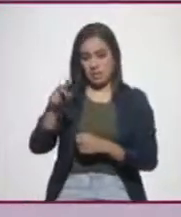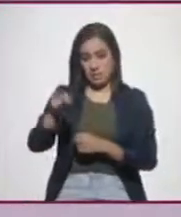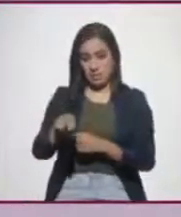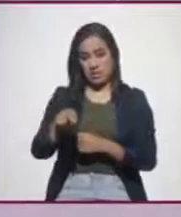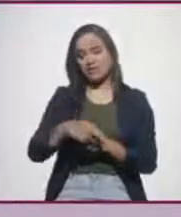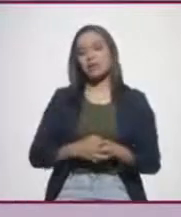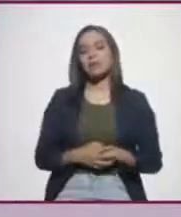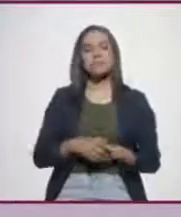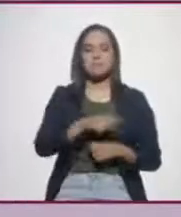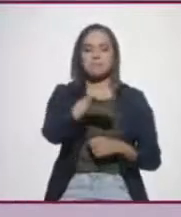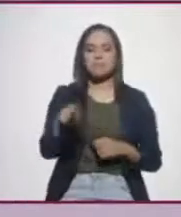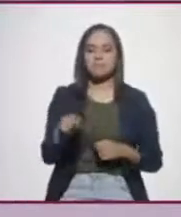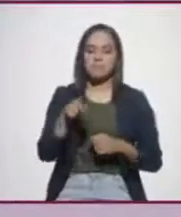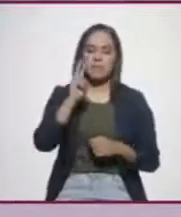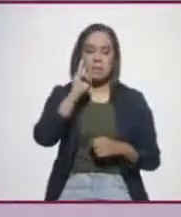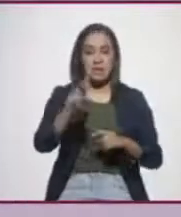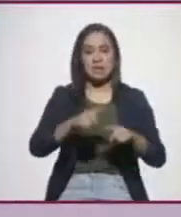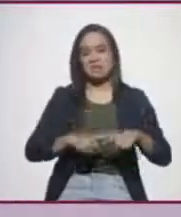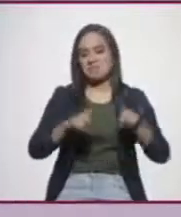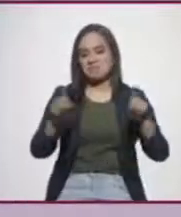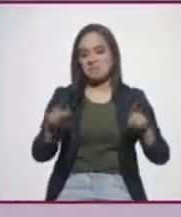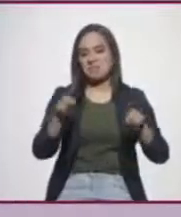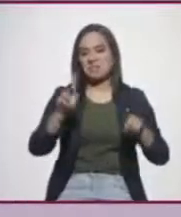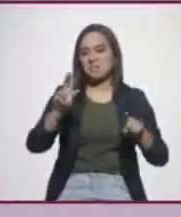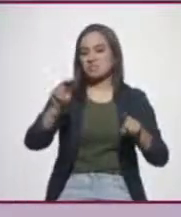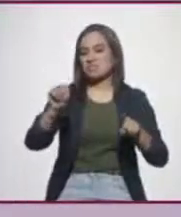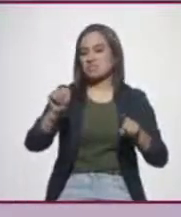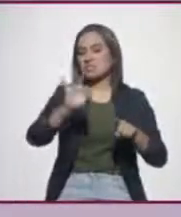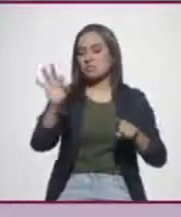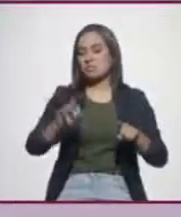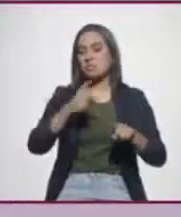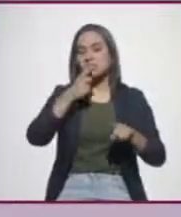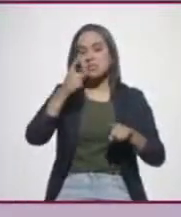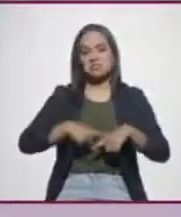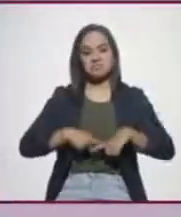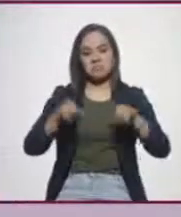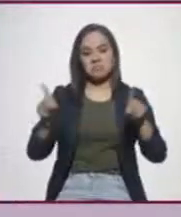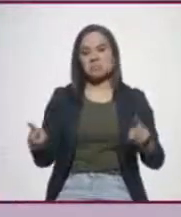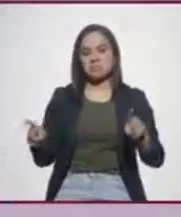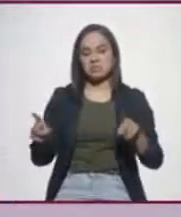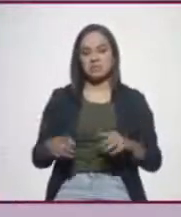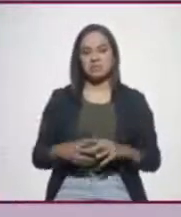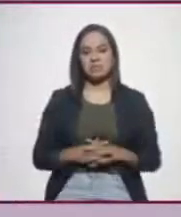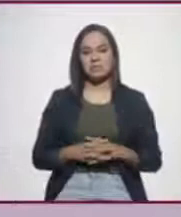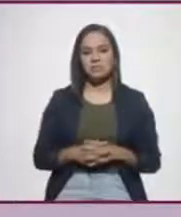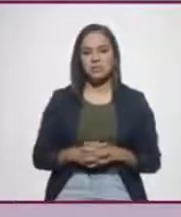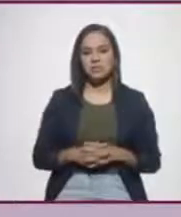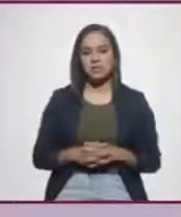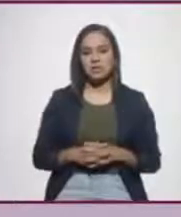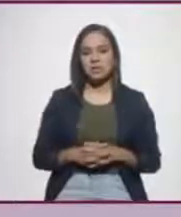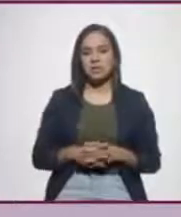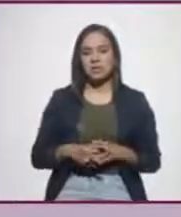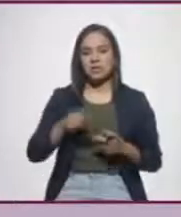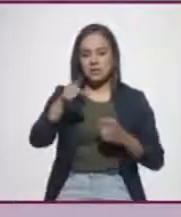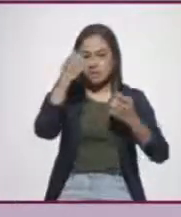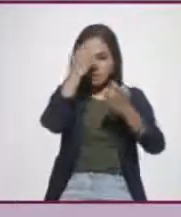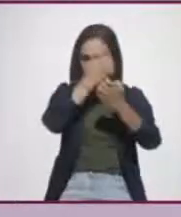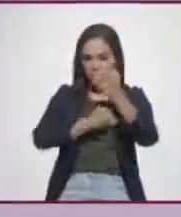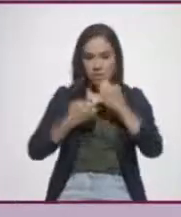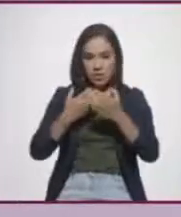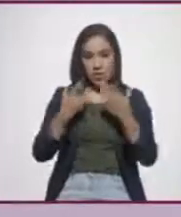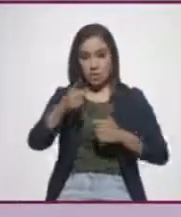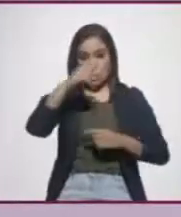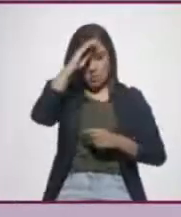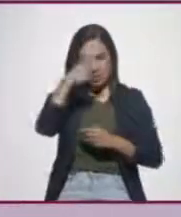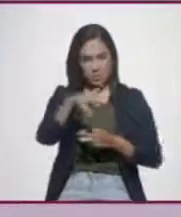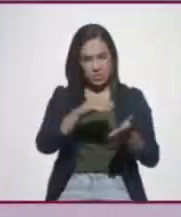Nieto, es diferente, está muy claro, ¿no? Se ve como otra estrategia. Y ya a la hora de evaluarla, usted considera que